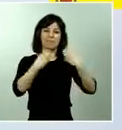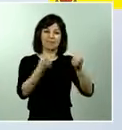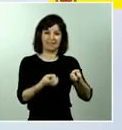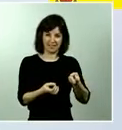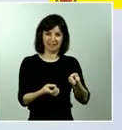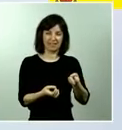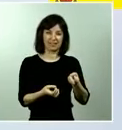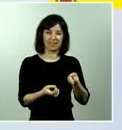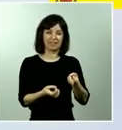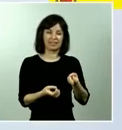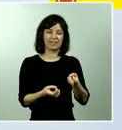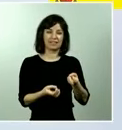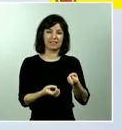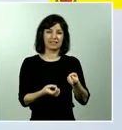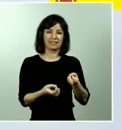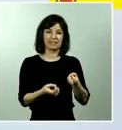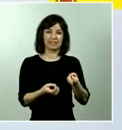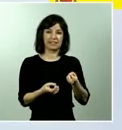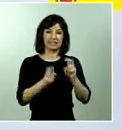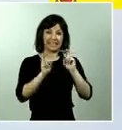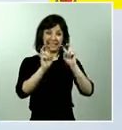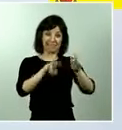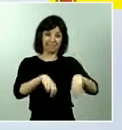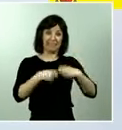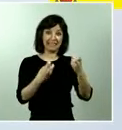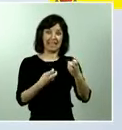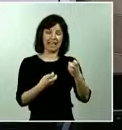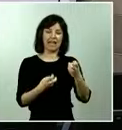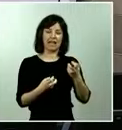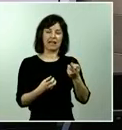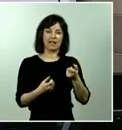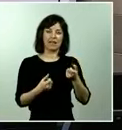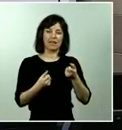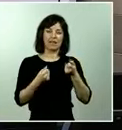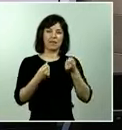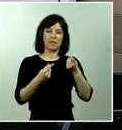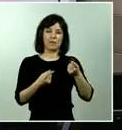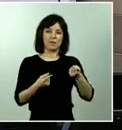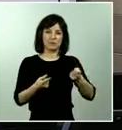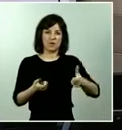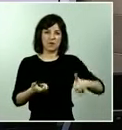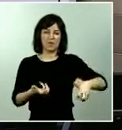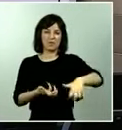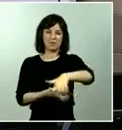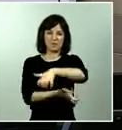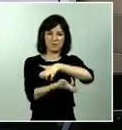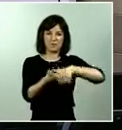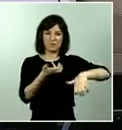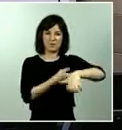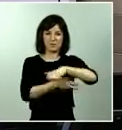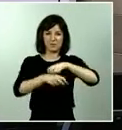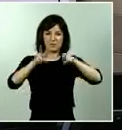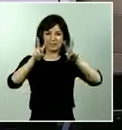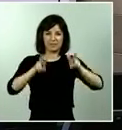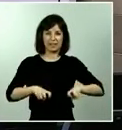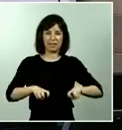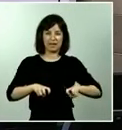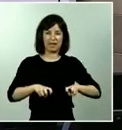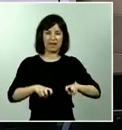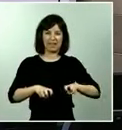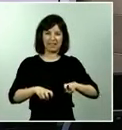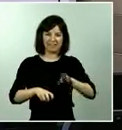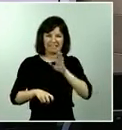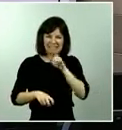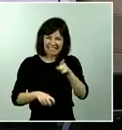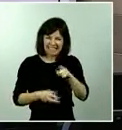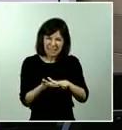es lo que ha generado una cierta política polémica respecto del desencuentro no sé si se refería a eso yo que dice